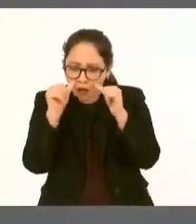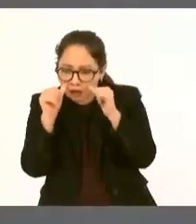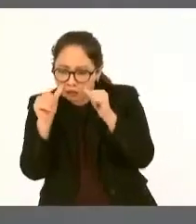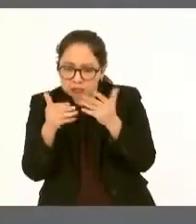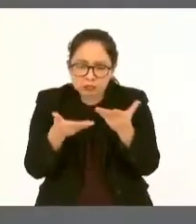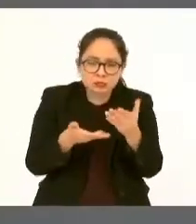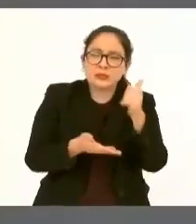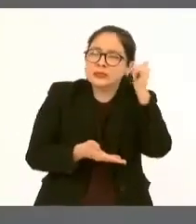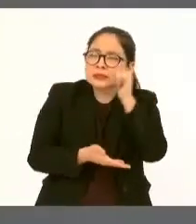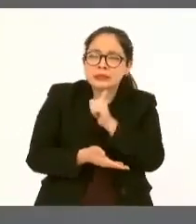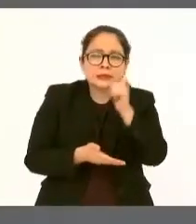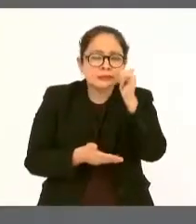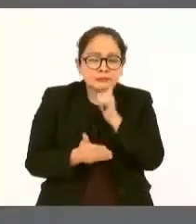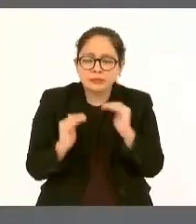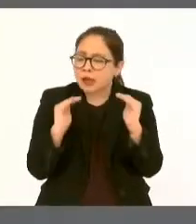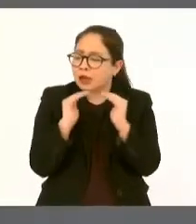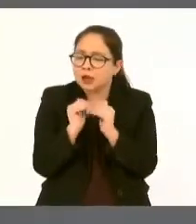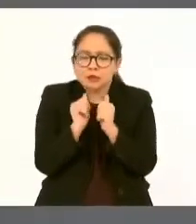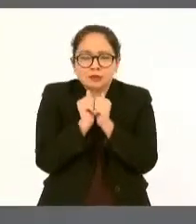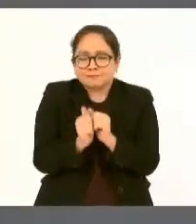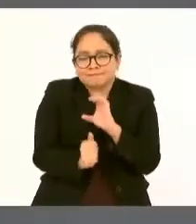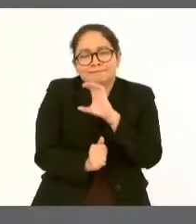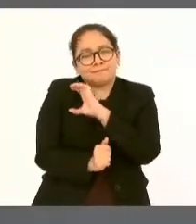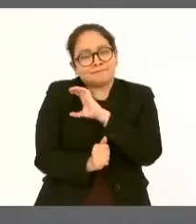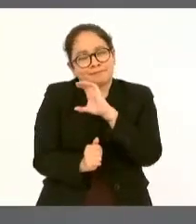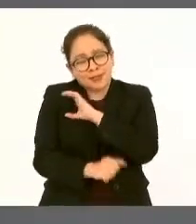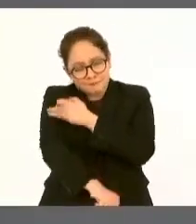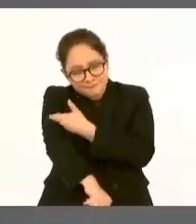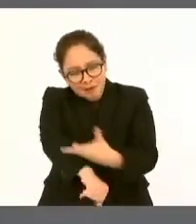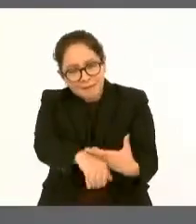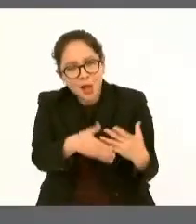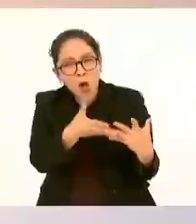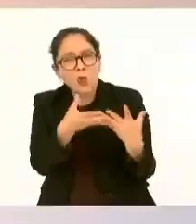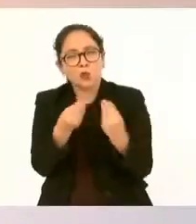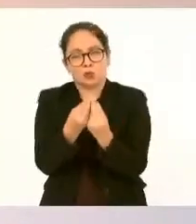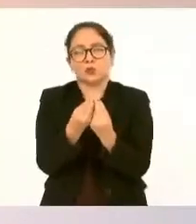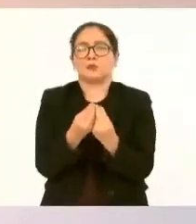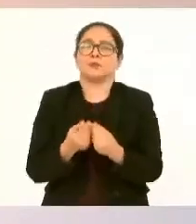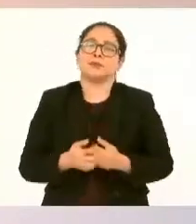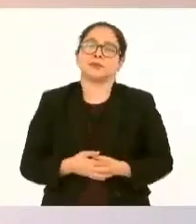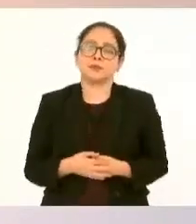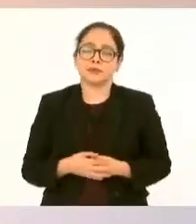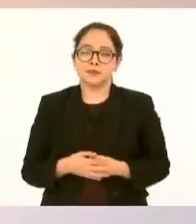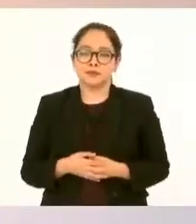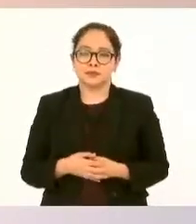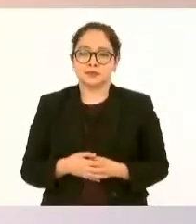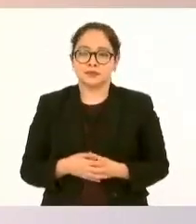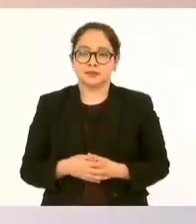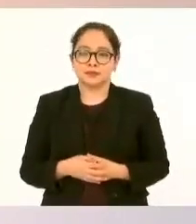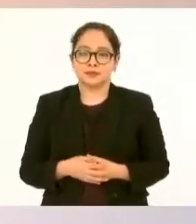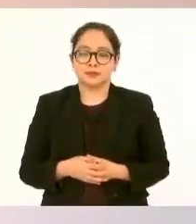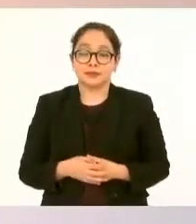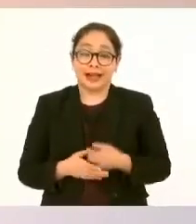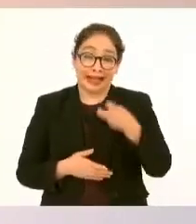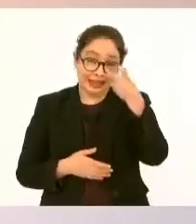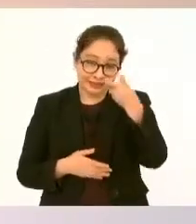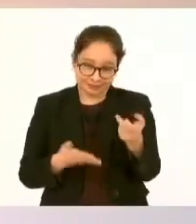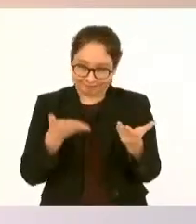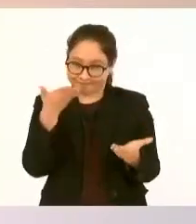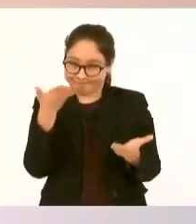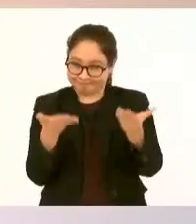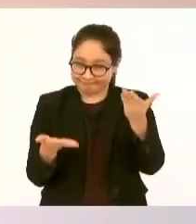siempre en casa con la familia. esto fue importante